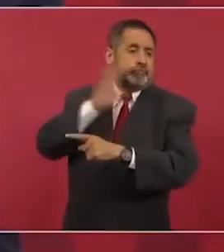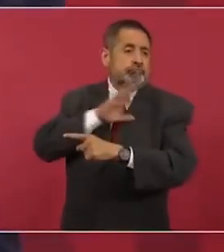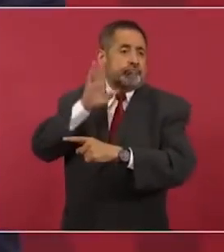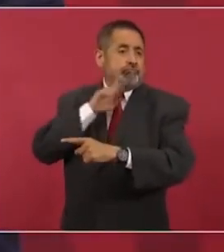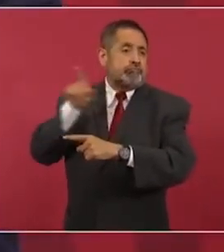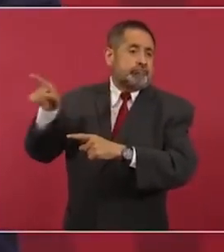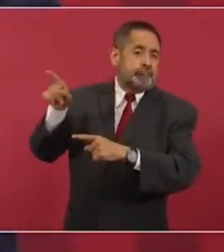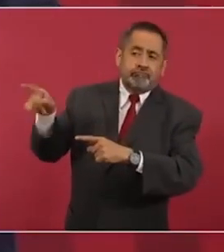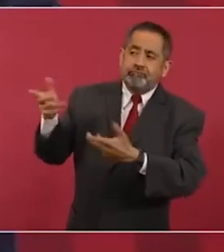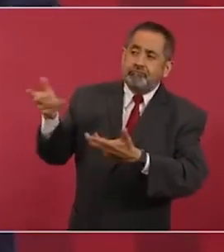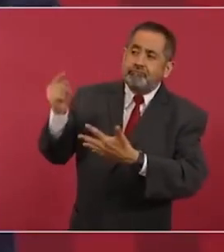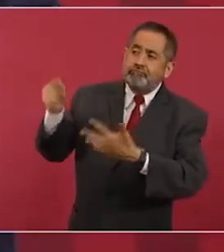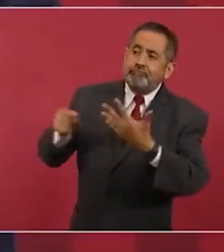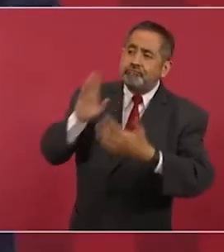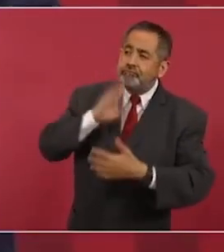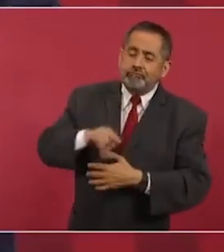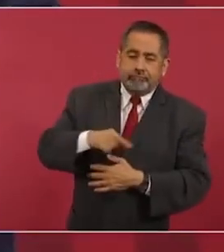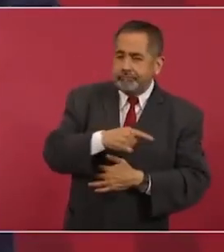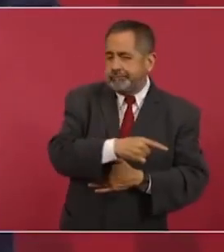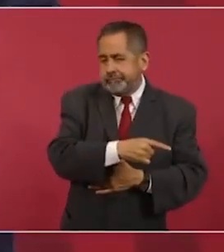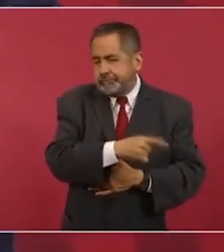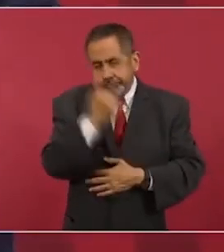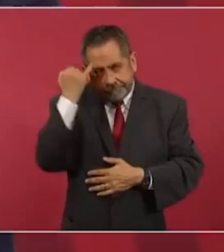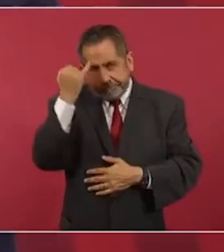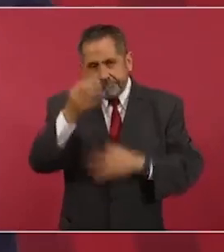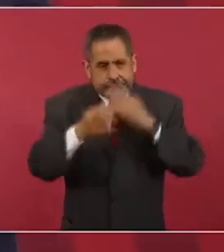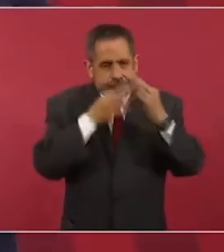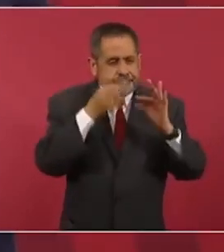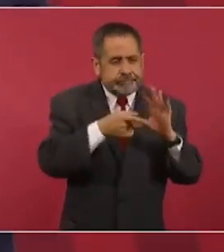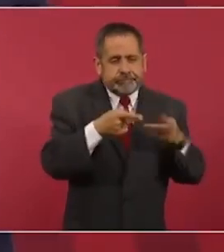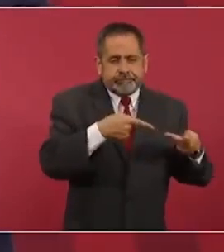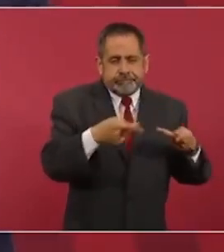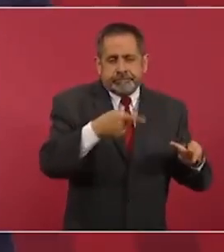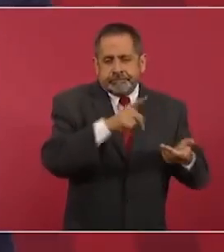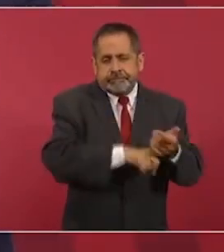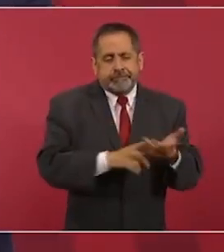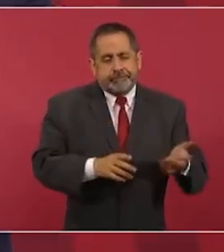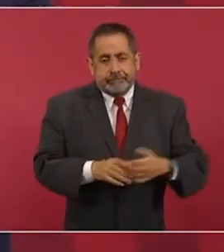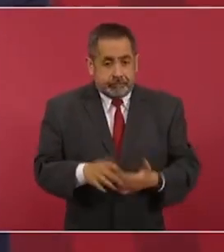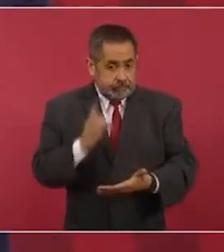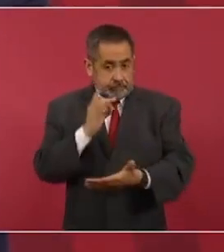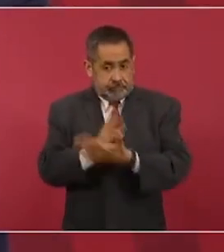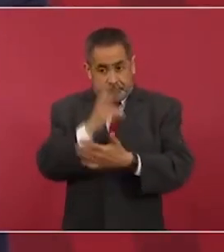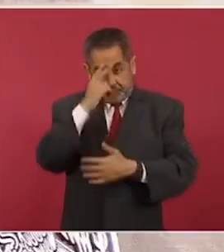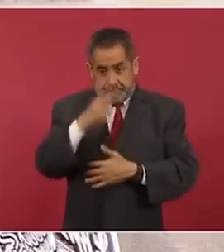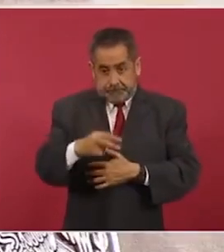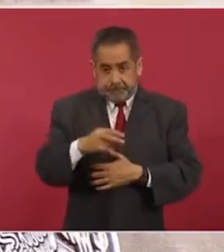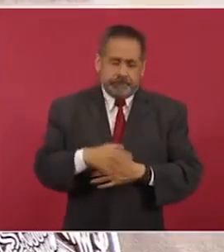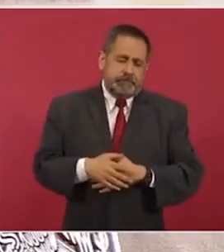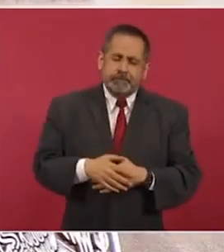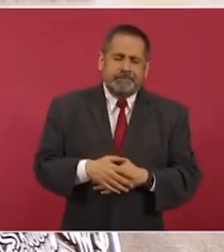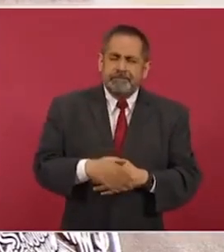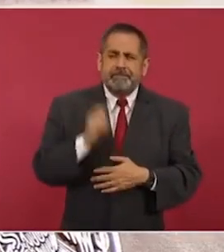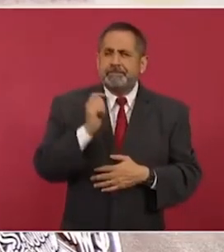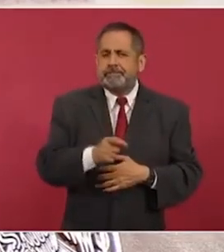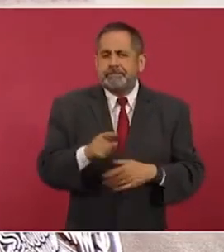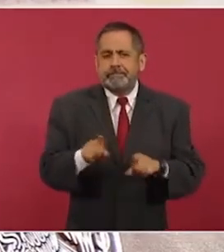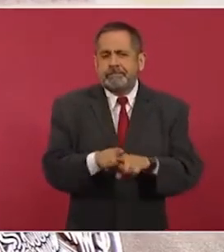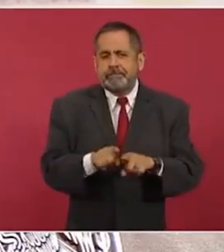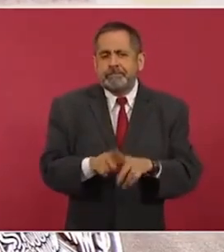representamos, y no sólo en México. Esto